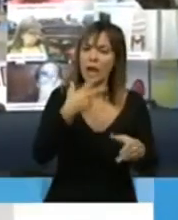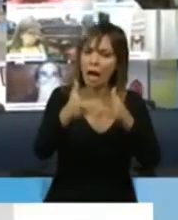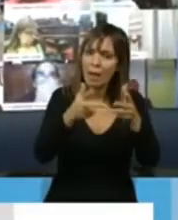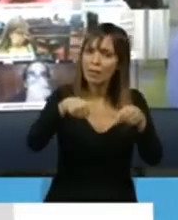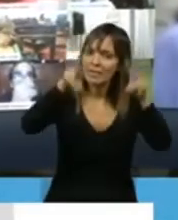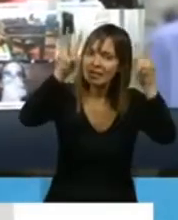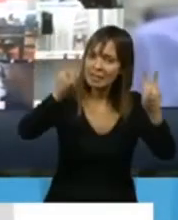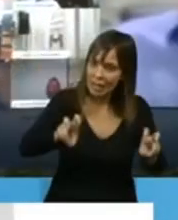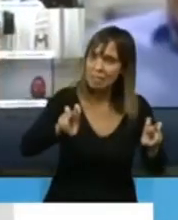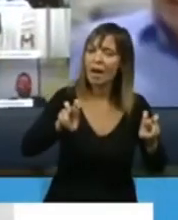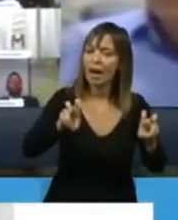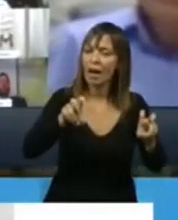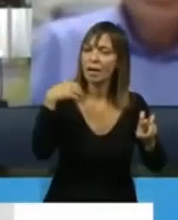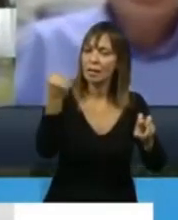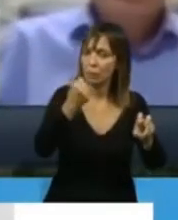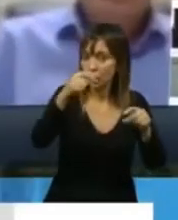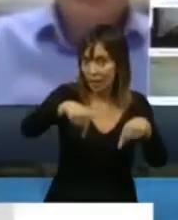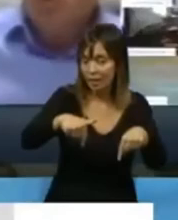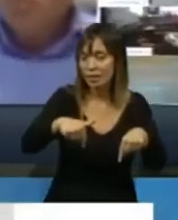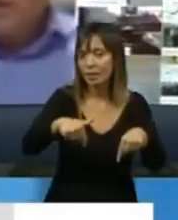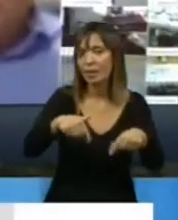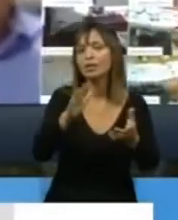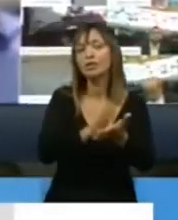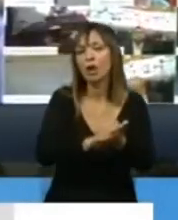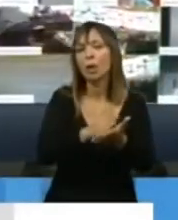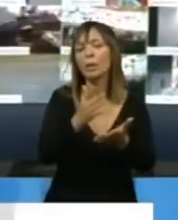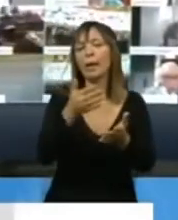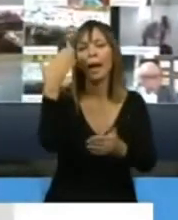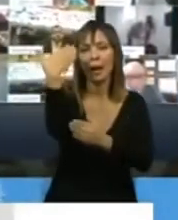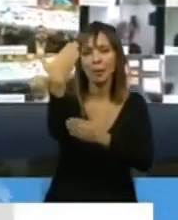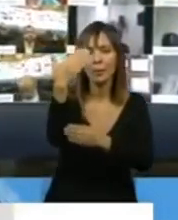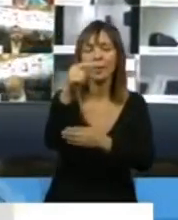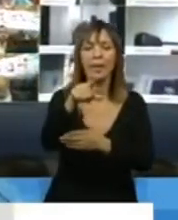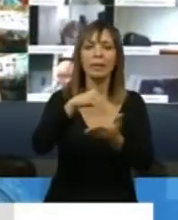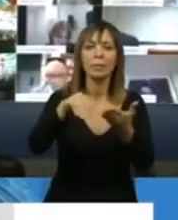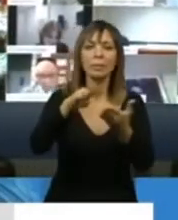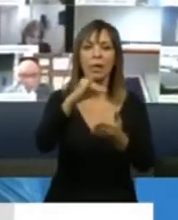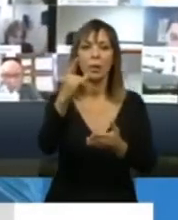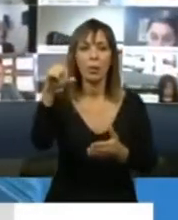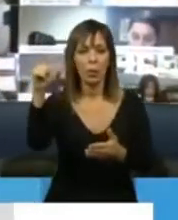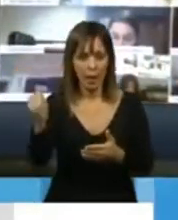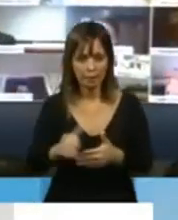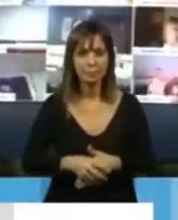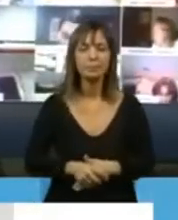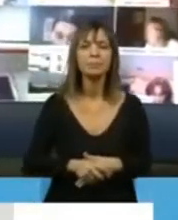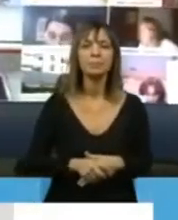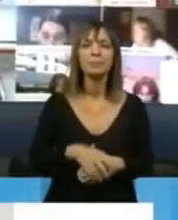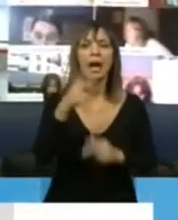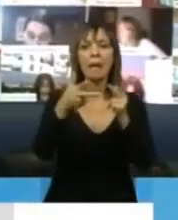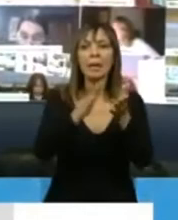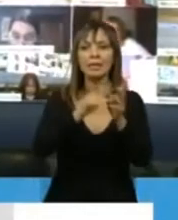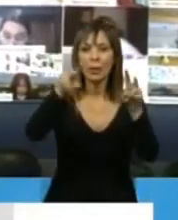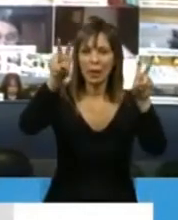a esta cuestión que nos ocupa y que tiene que ver con la exposición del diputado Buca, hablar de este programa